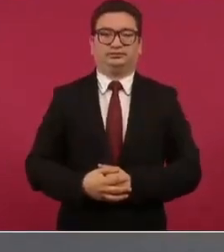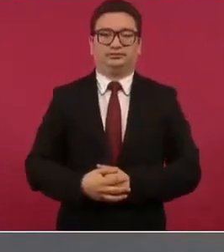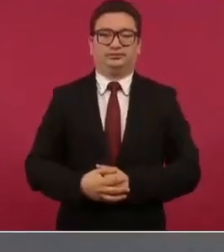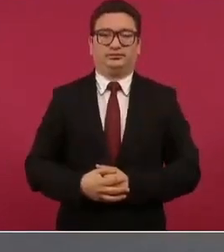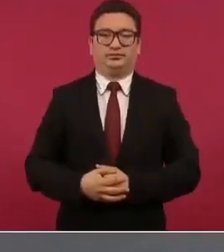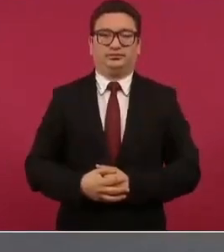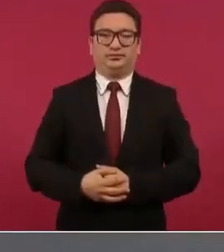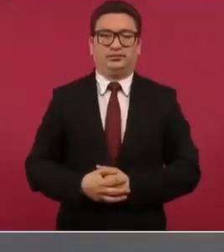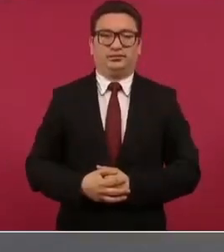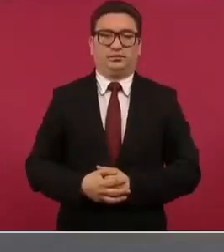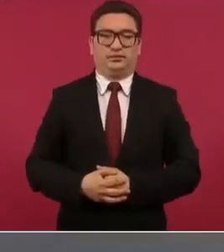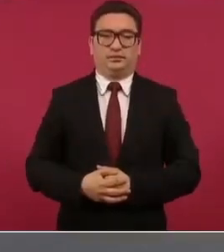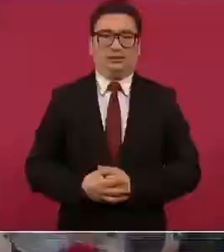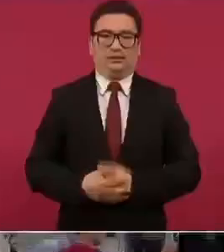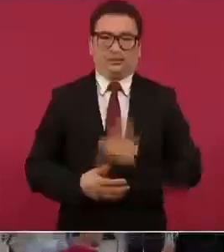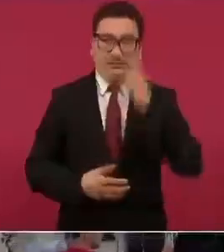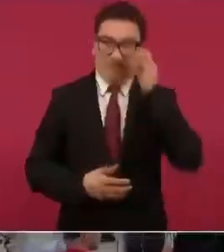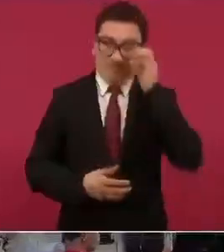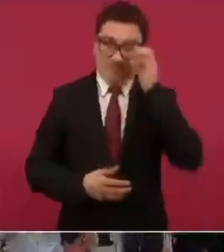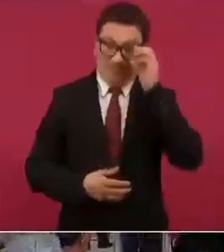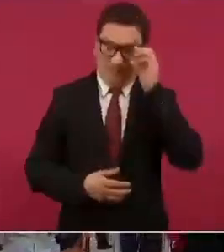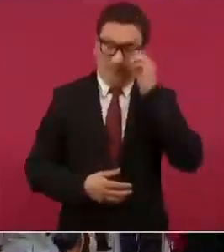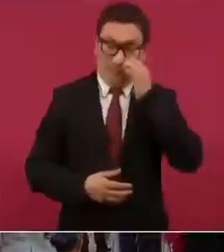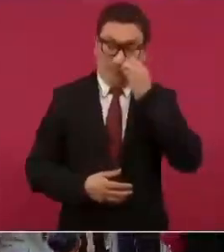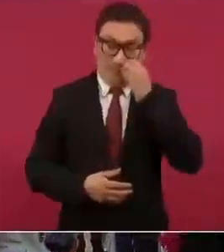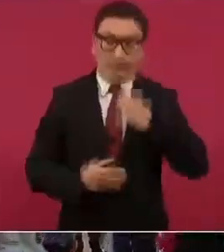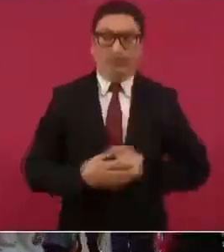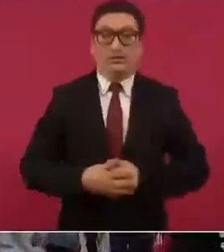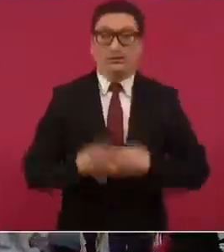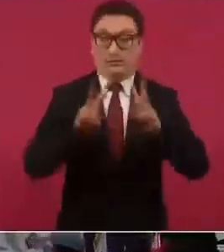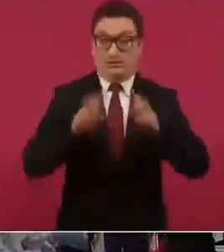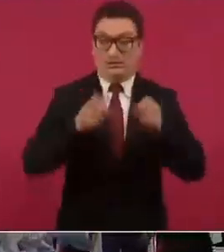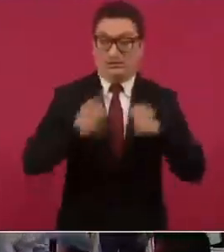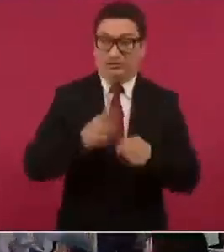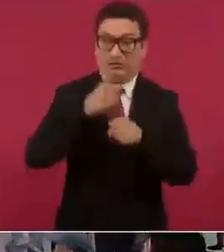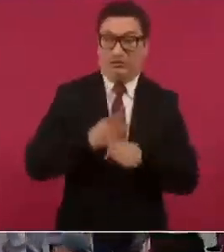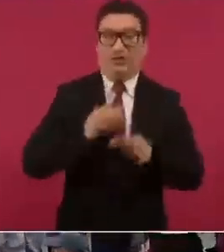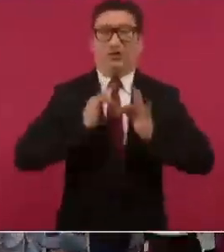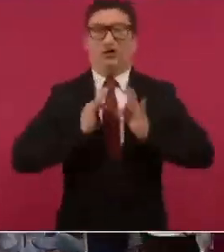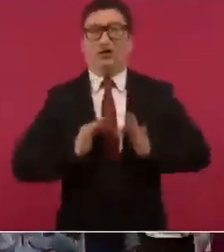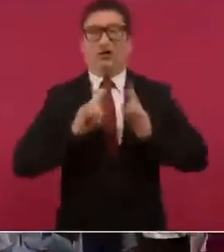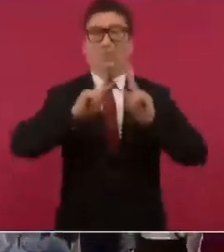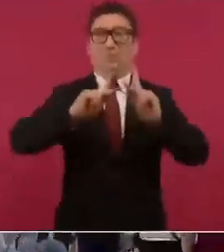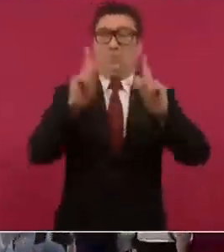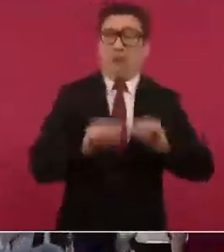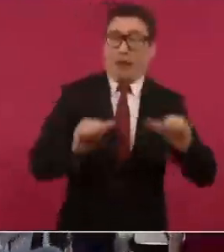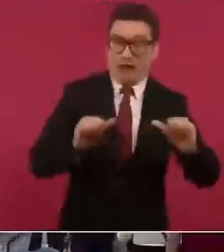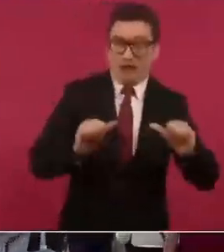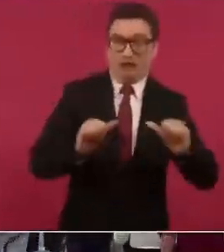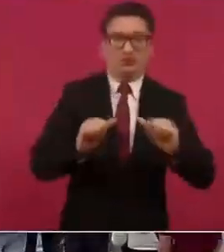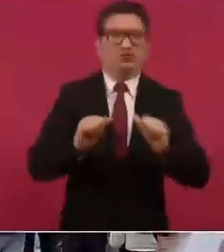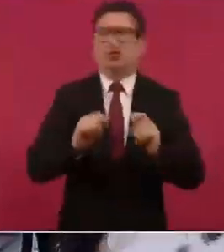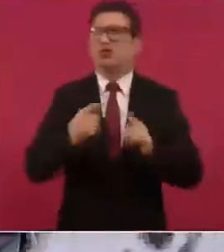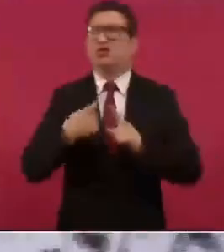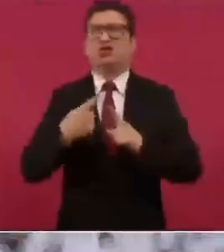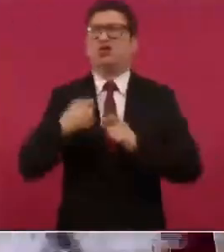la seguridad la tranquilidad la paz no se puede delegar